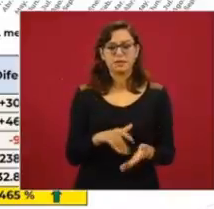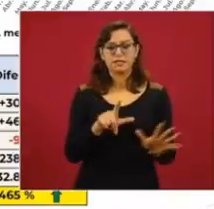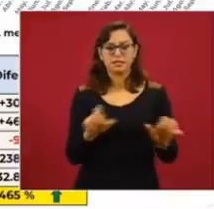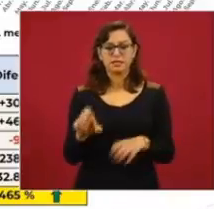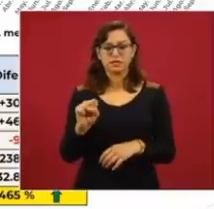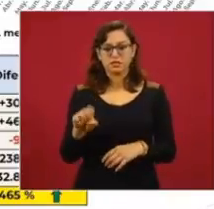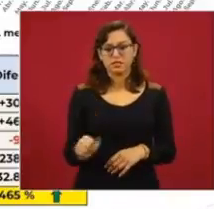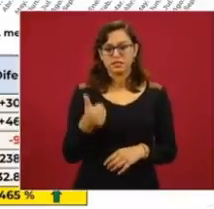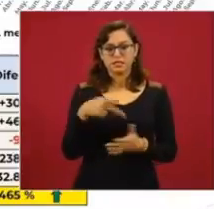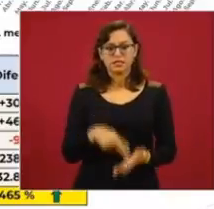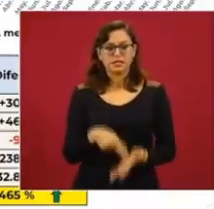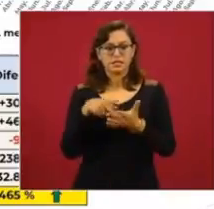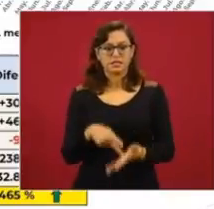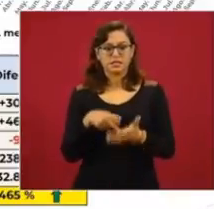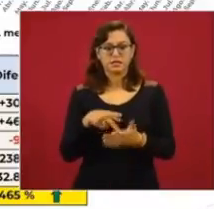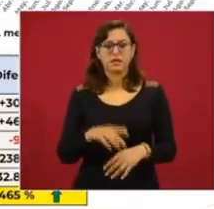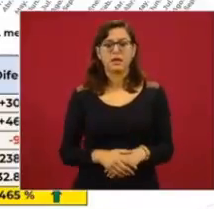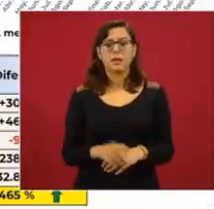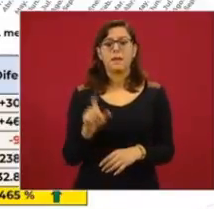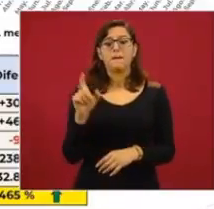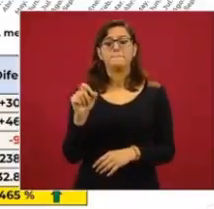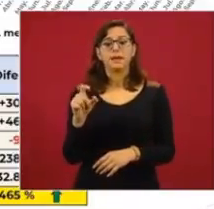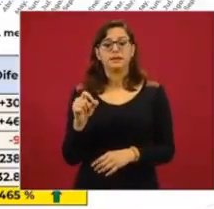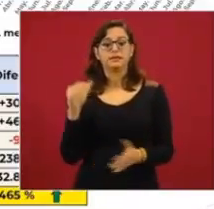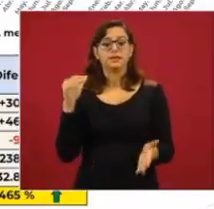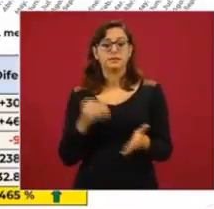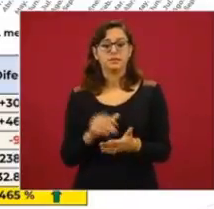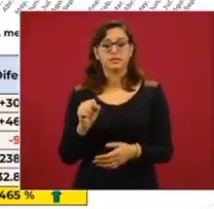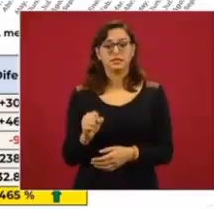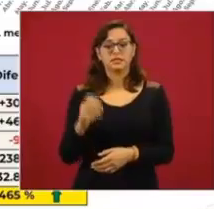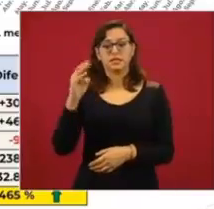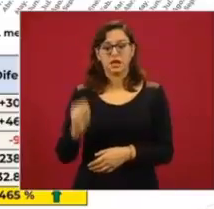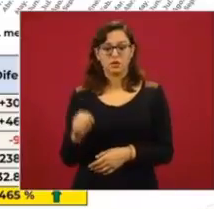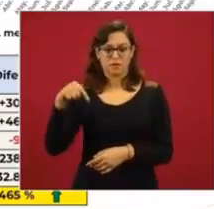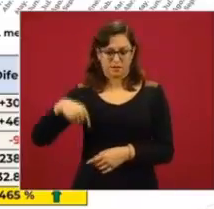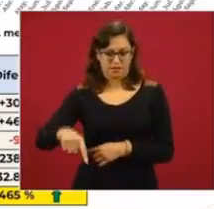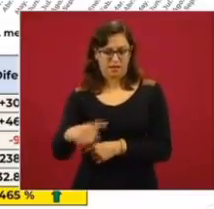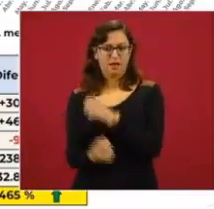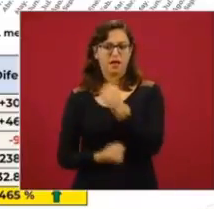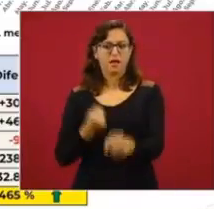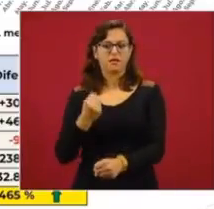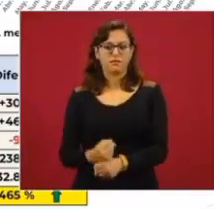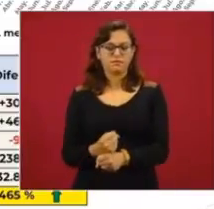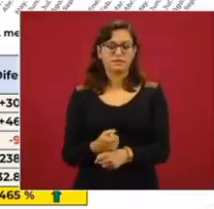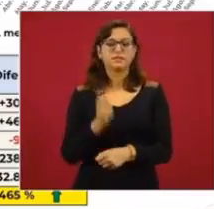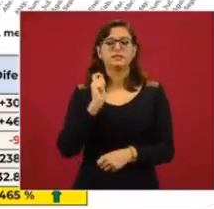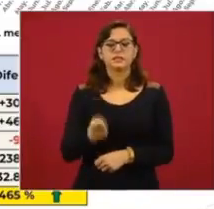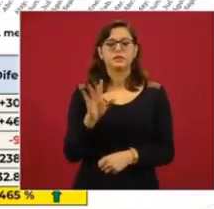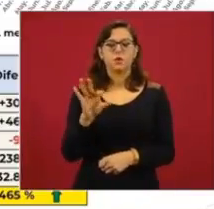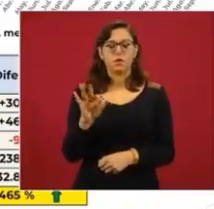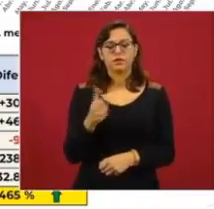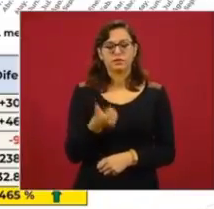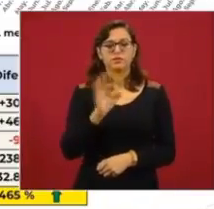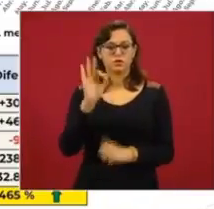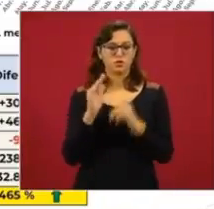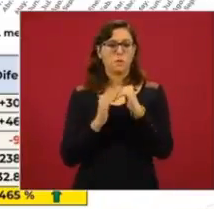en el 19, 20.069 kilogramos en el 20, una diferencia de 46% más.